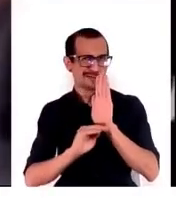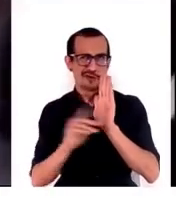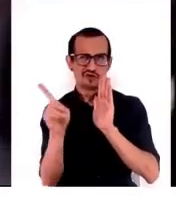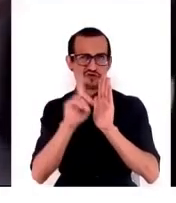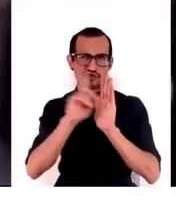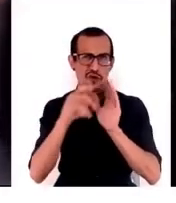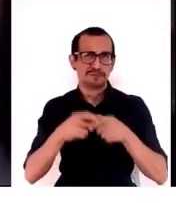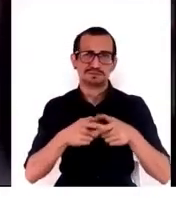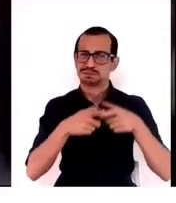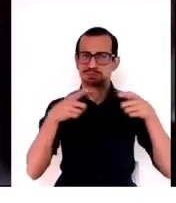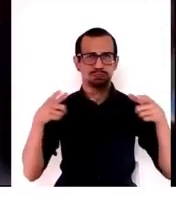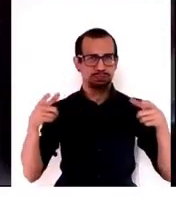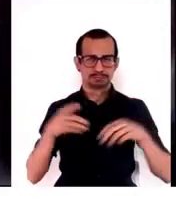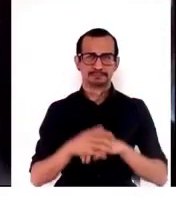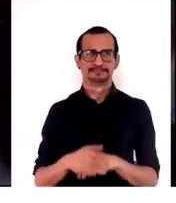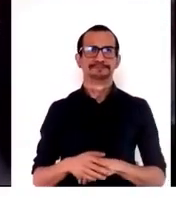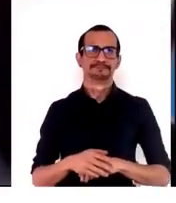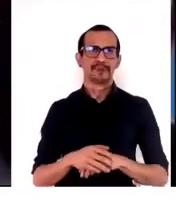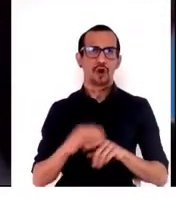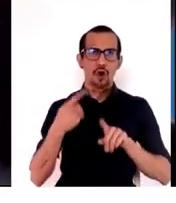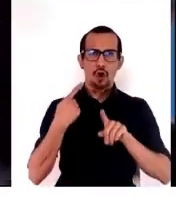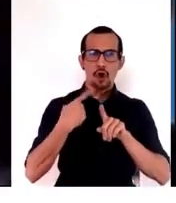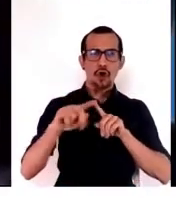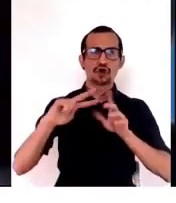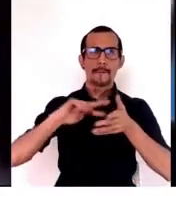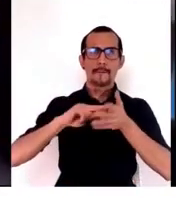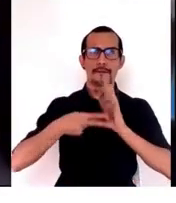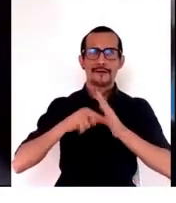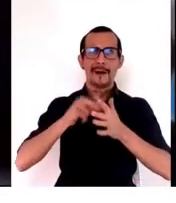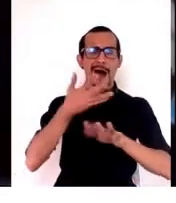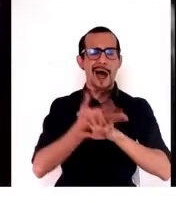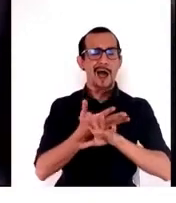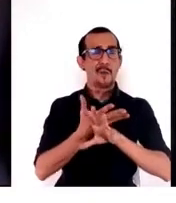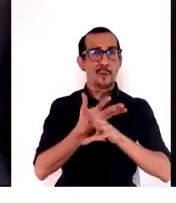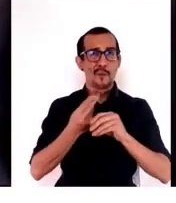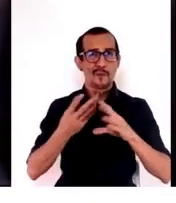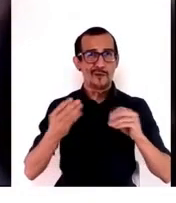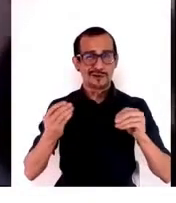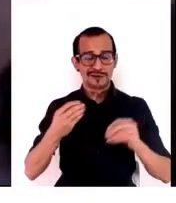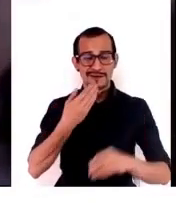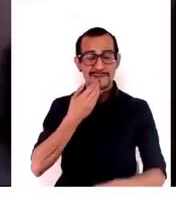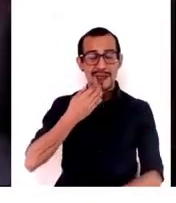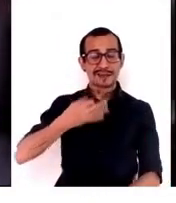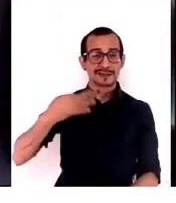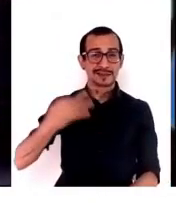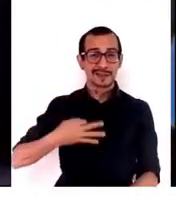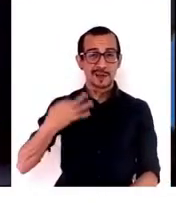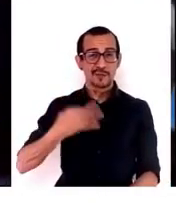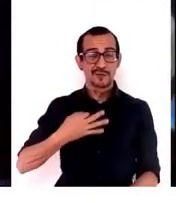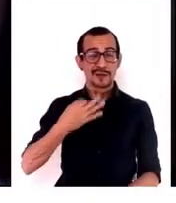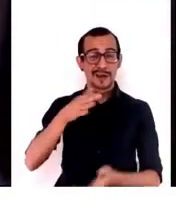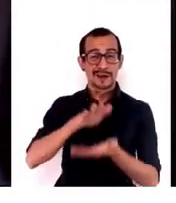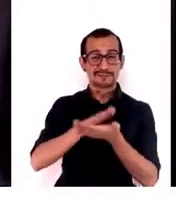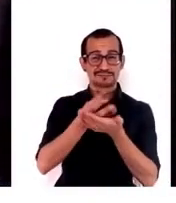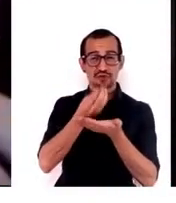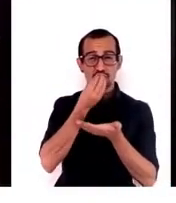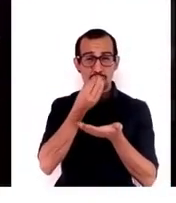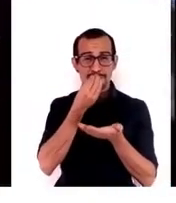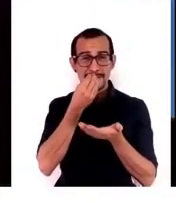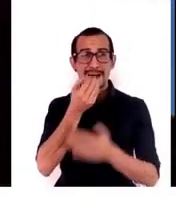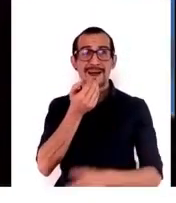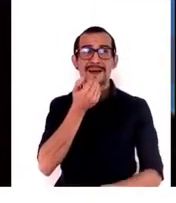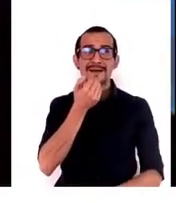El otro problema que tenemos mucho es de verdad la seguridad alimentaria, pero también la seguridad